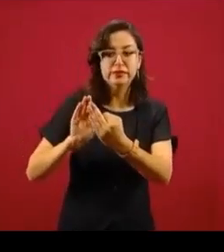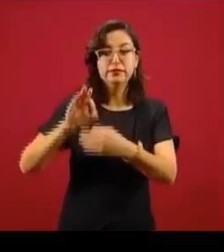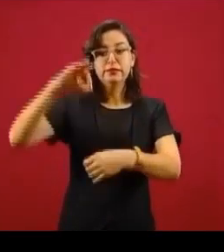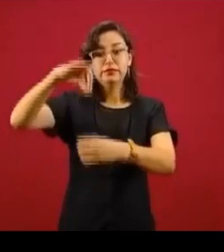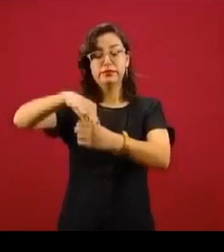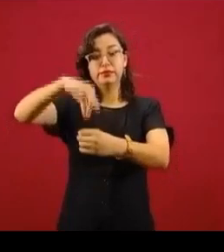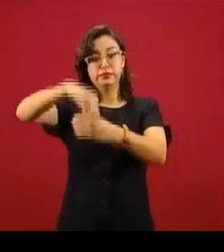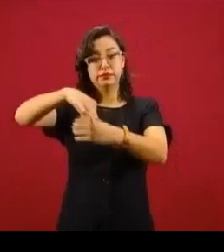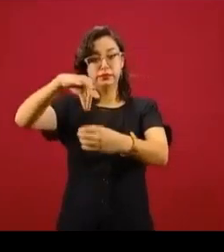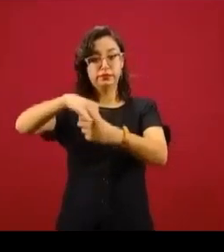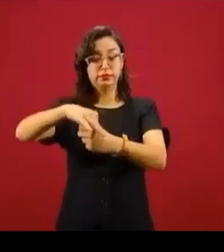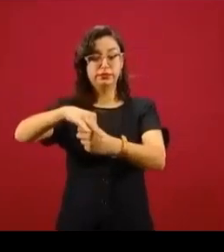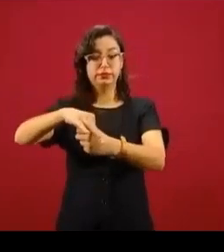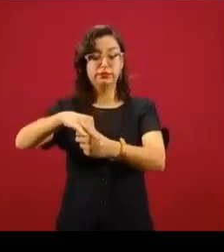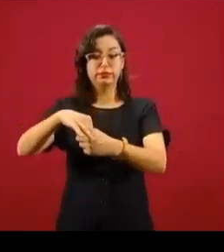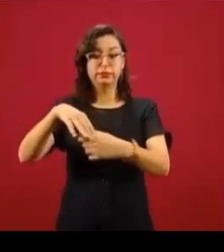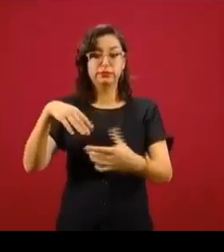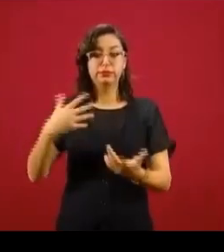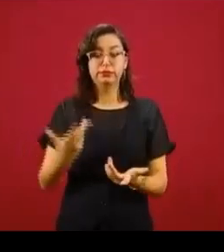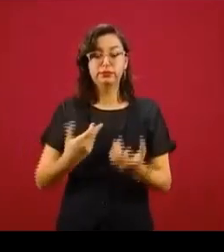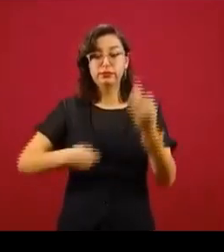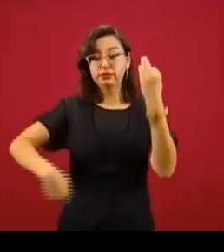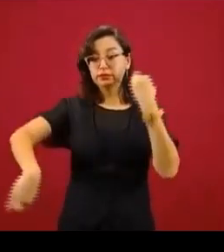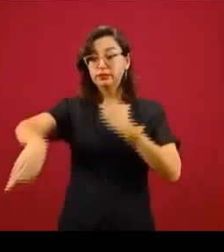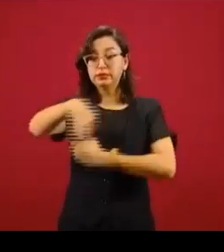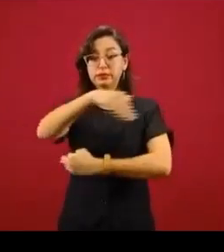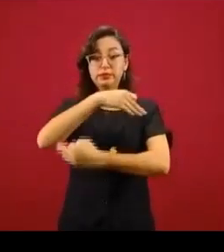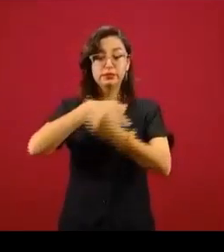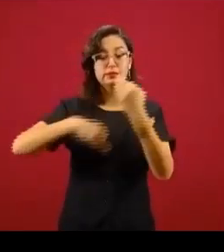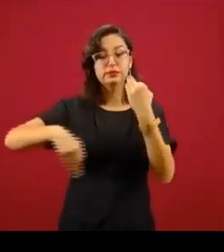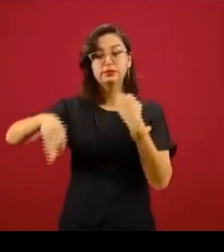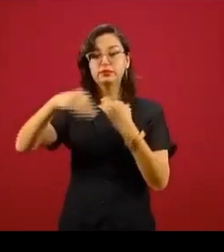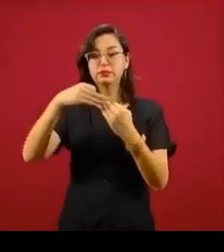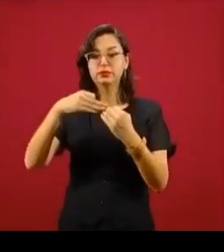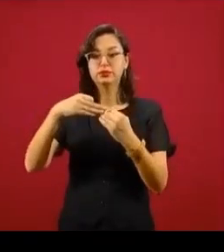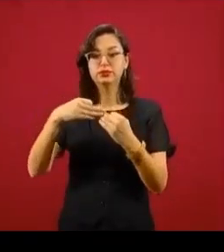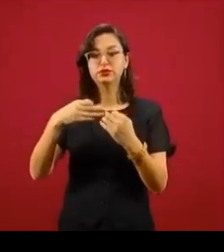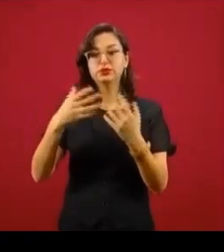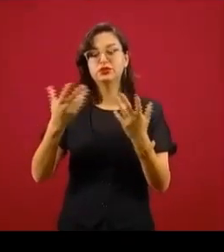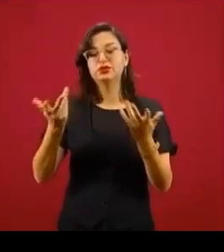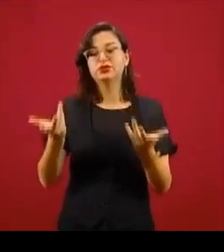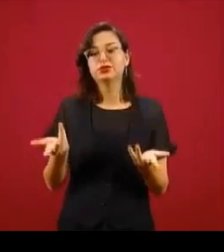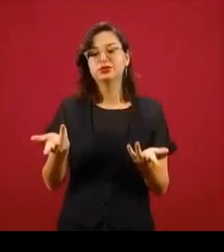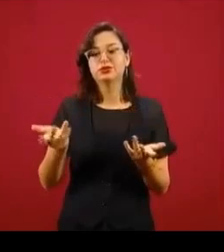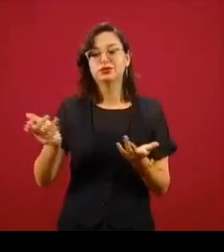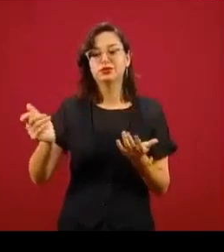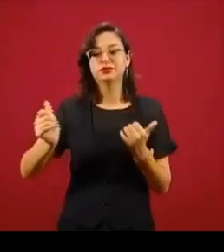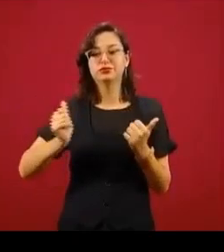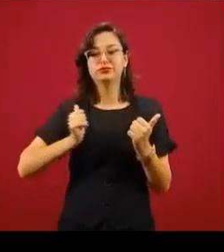todo lo quieren convertir en